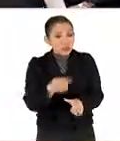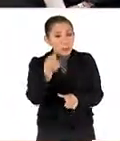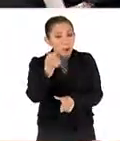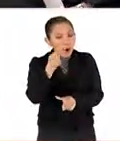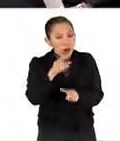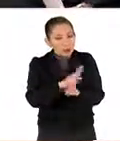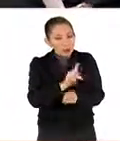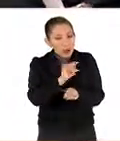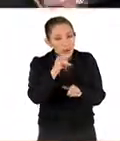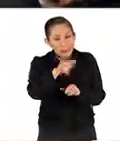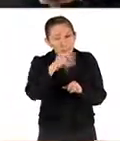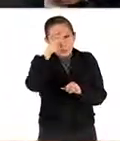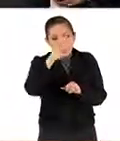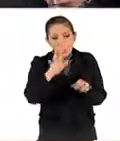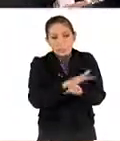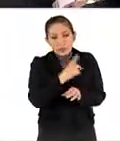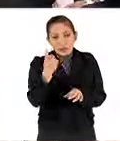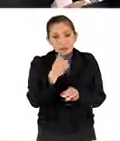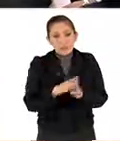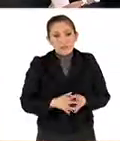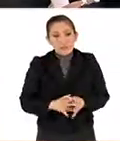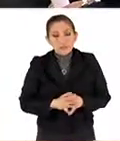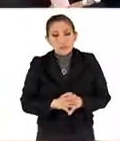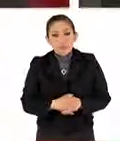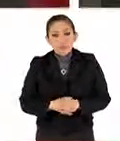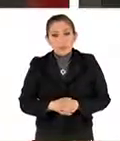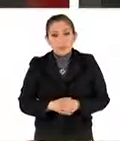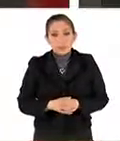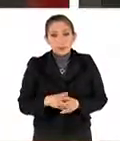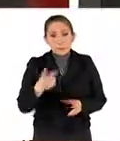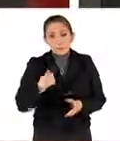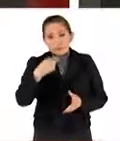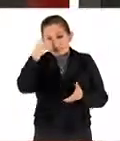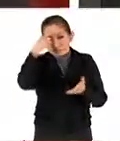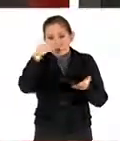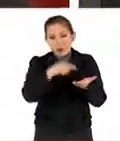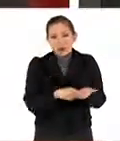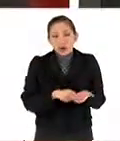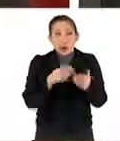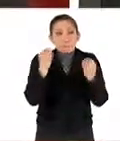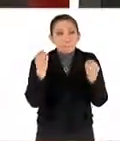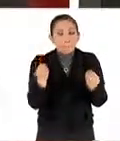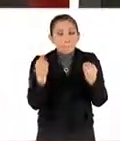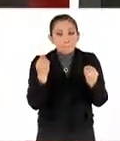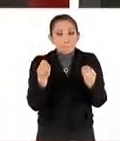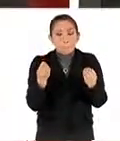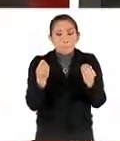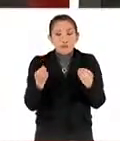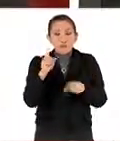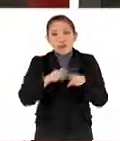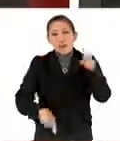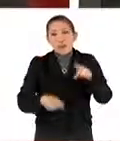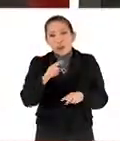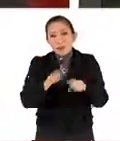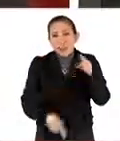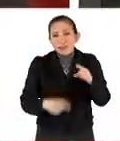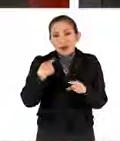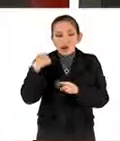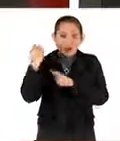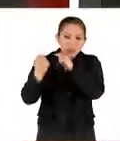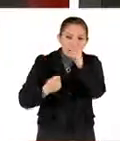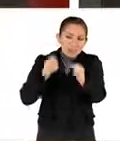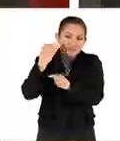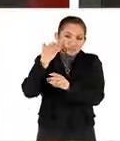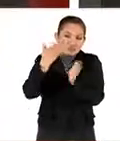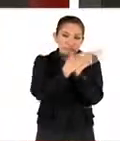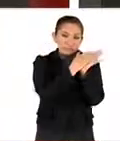las patentes que se generan a nivel país. ¿Por qué sucede esto? Bueno, yo creo que mucho depende de una tradición de